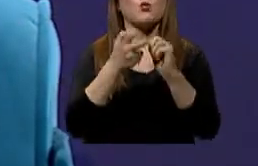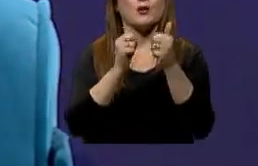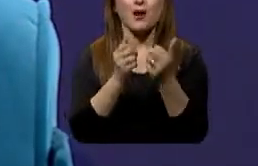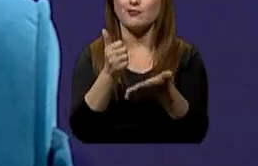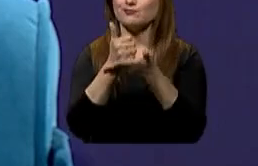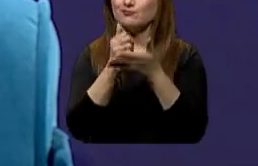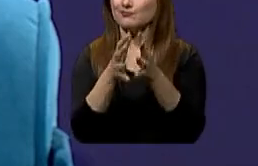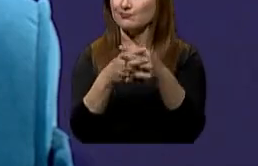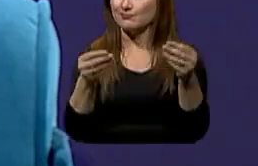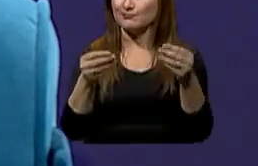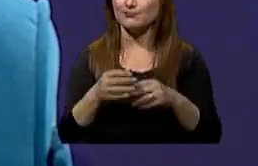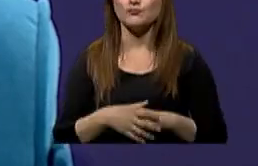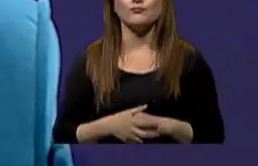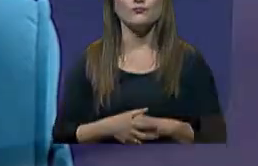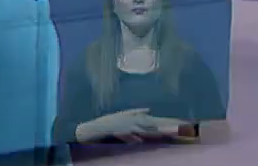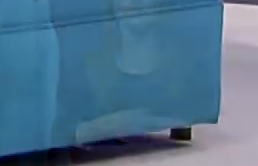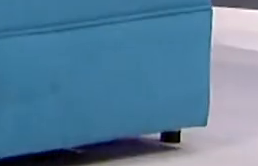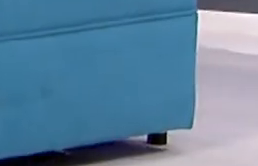a la narcolepsia. Volvemos enseguida.